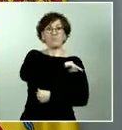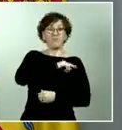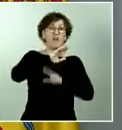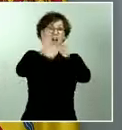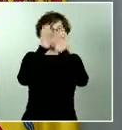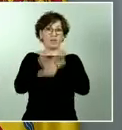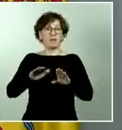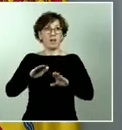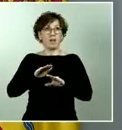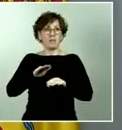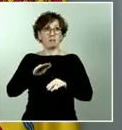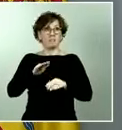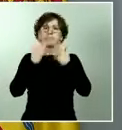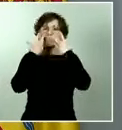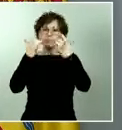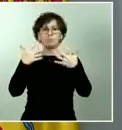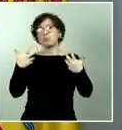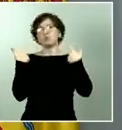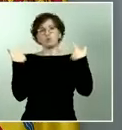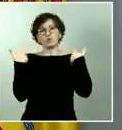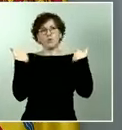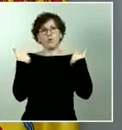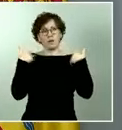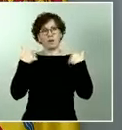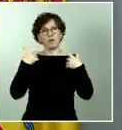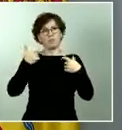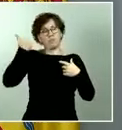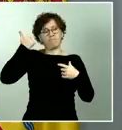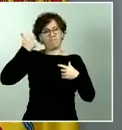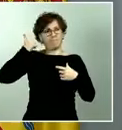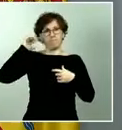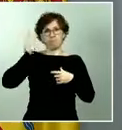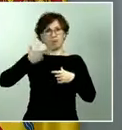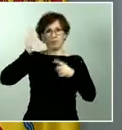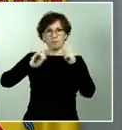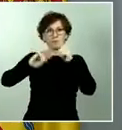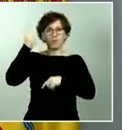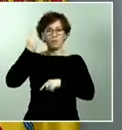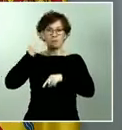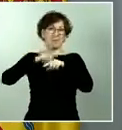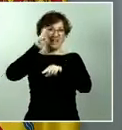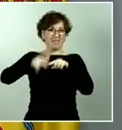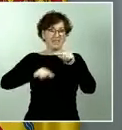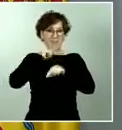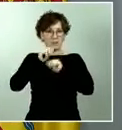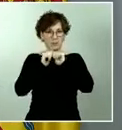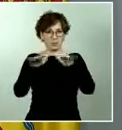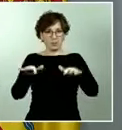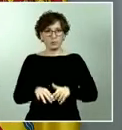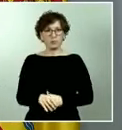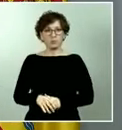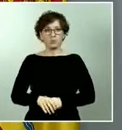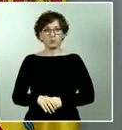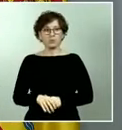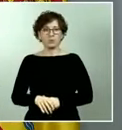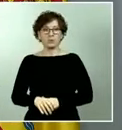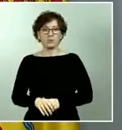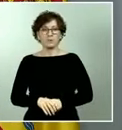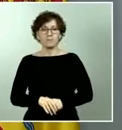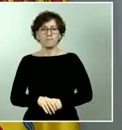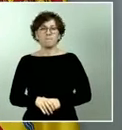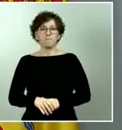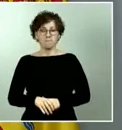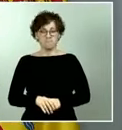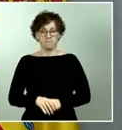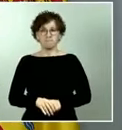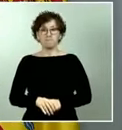el virus y la necesaria batalla contra el virus. En esos términos, indicar cómo la policía, Guardia Civil,